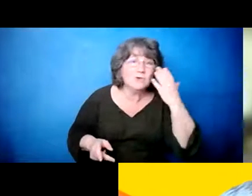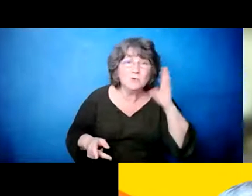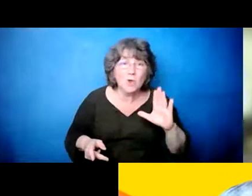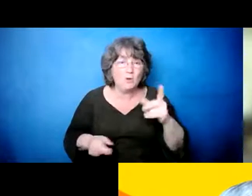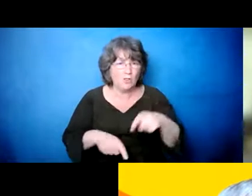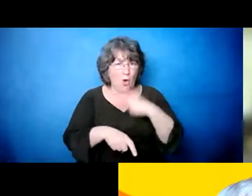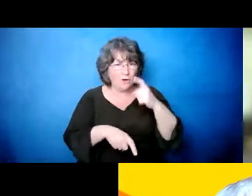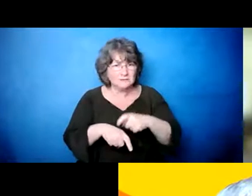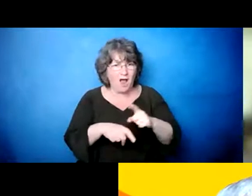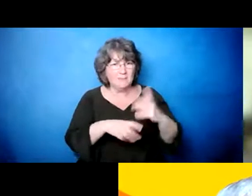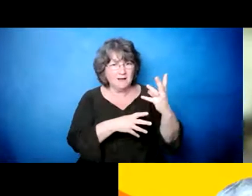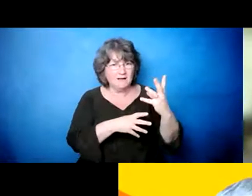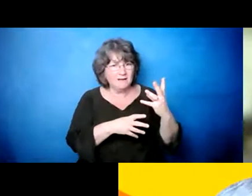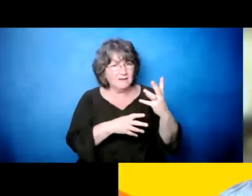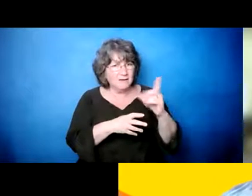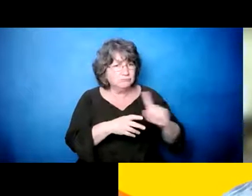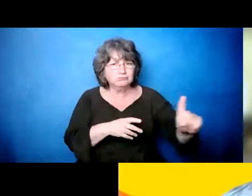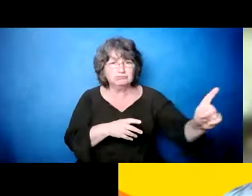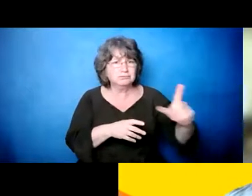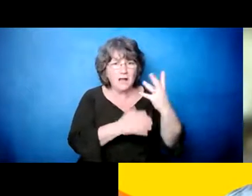tiempo. Muchas de estas cosas fueron preocupantes.